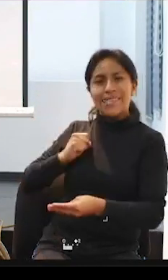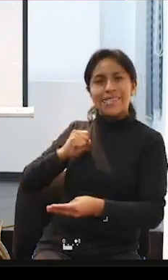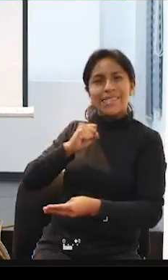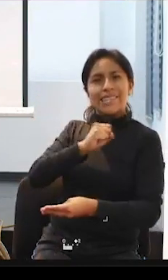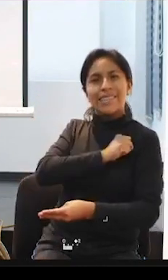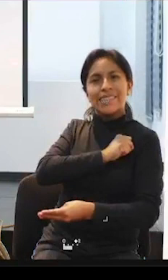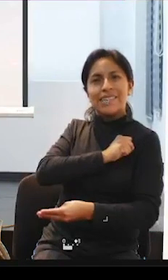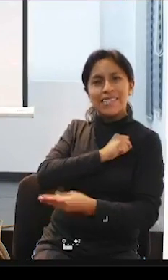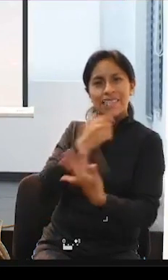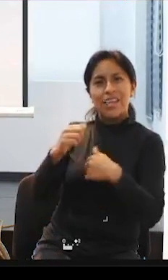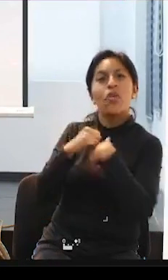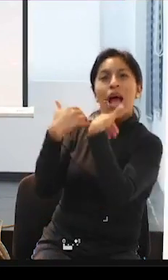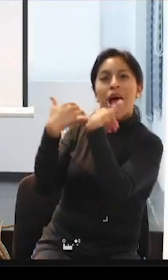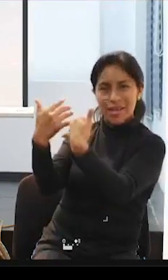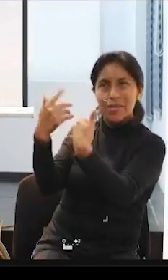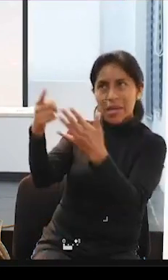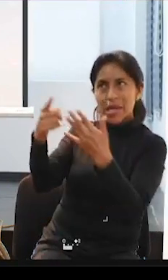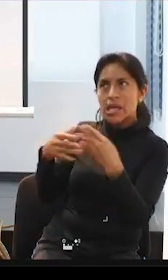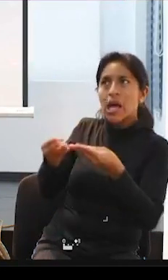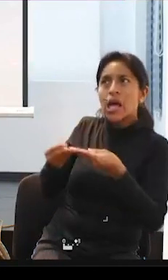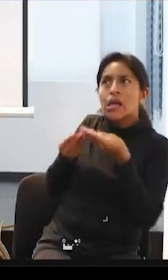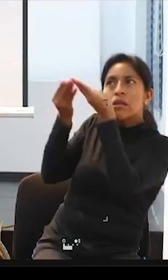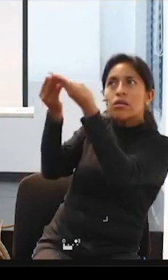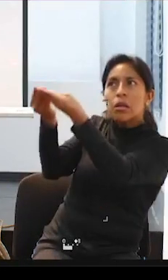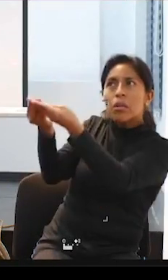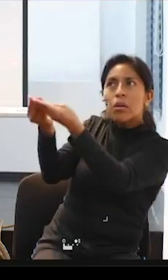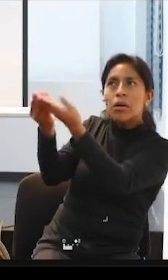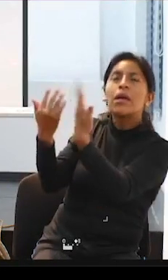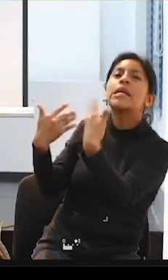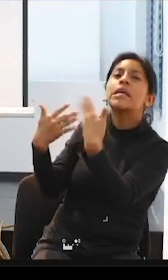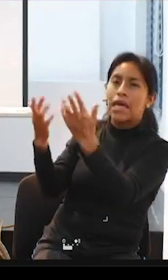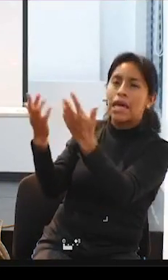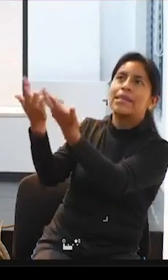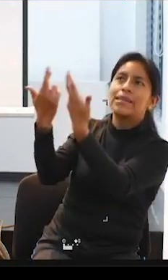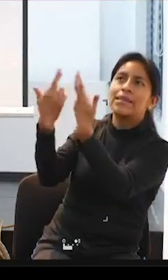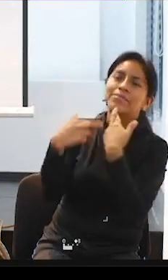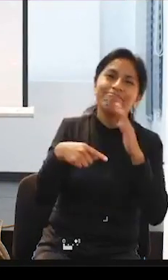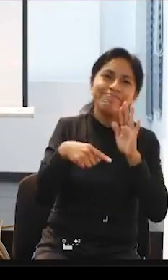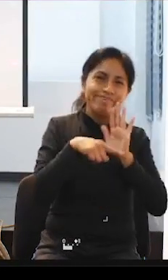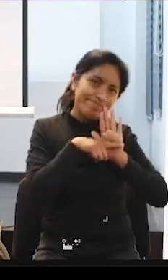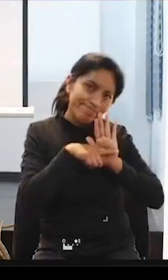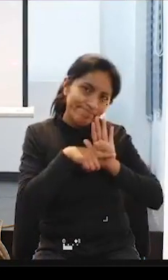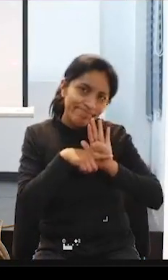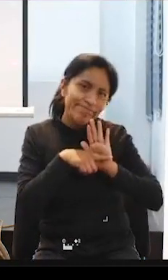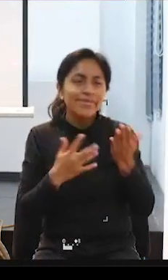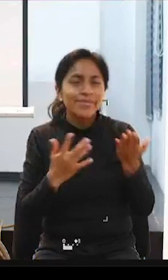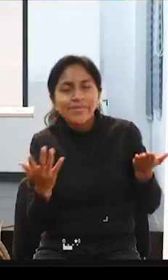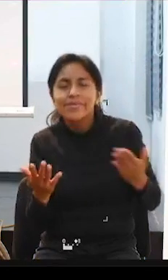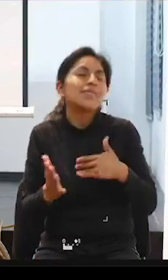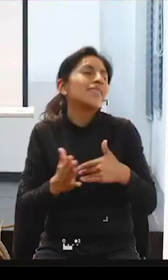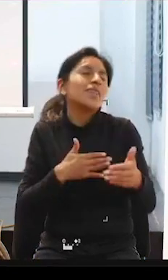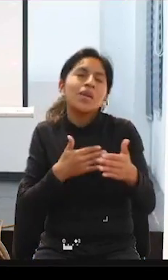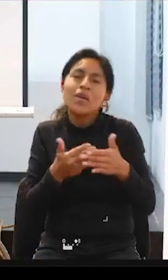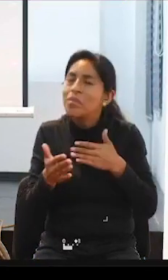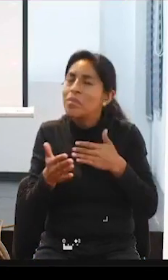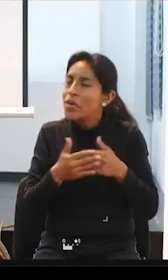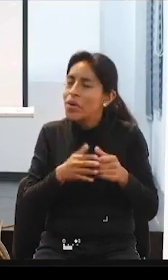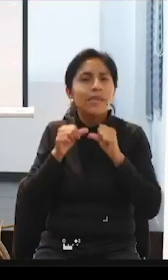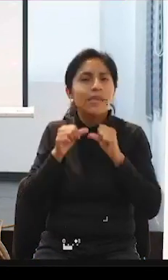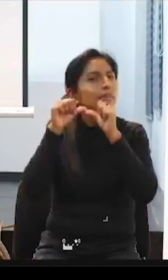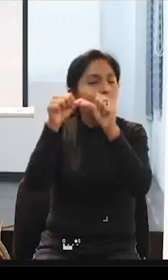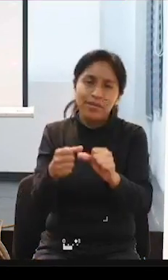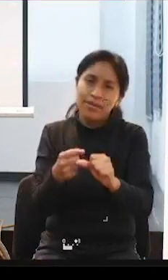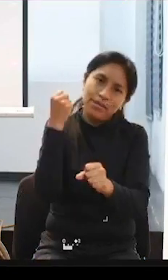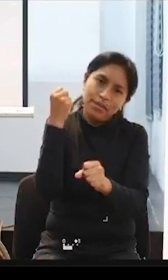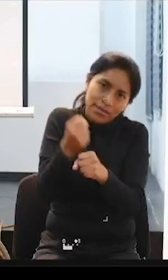Ya tenemos respuesta, por supuesto, porque negativa. Pero vamos a seguir con el trabajo, ¿no?